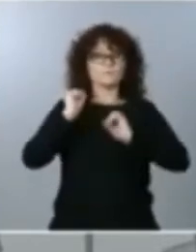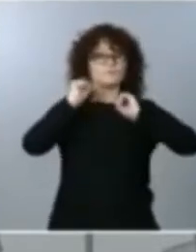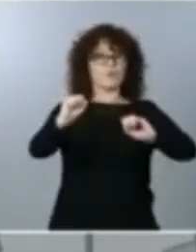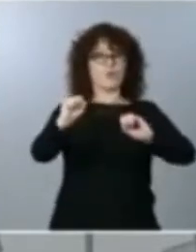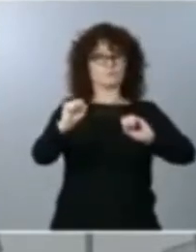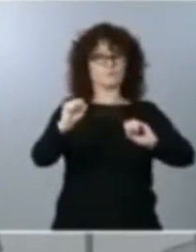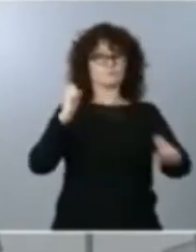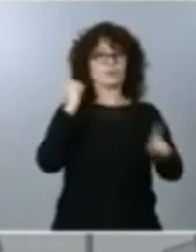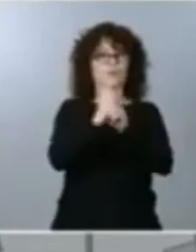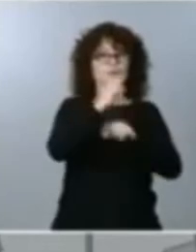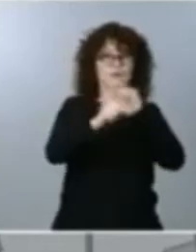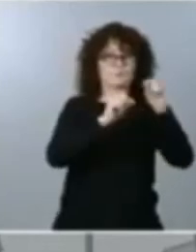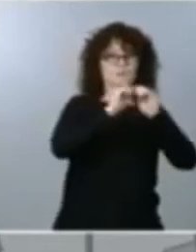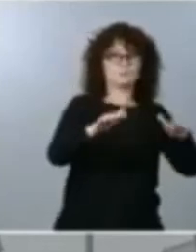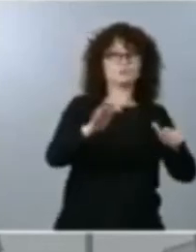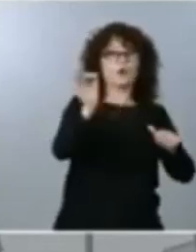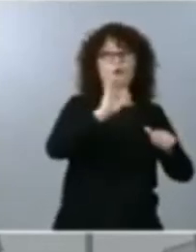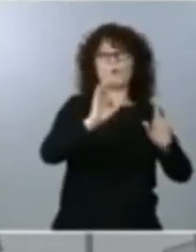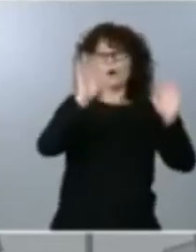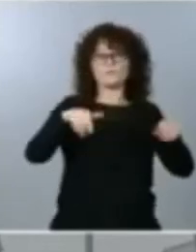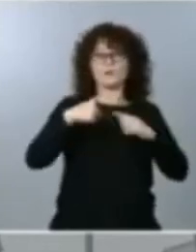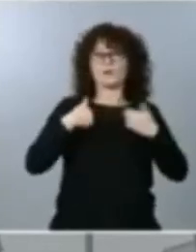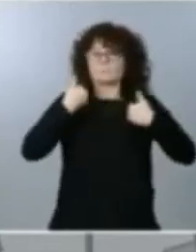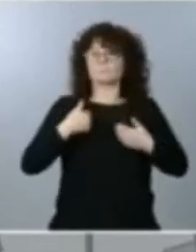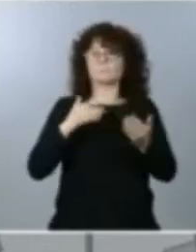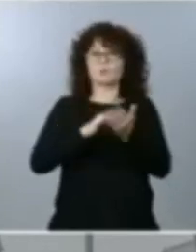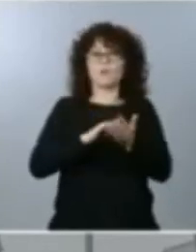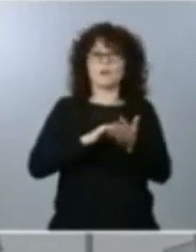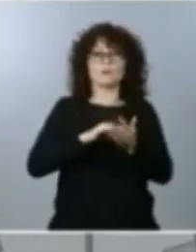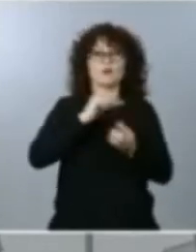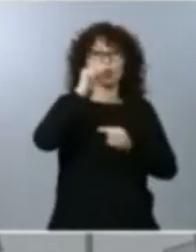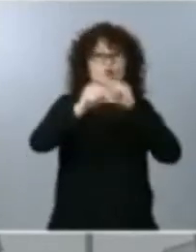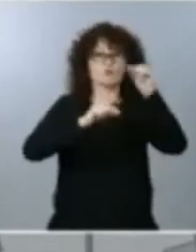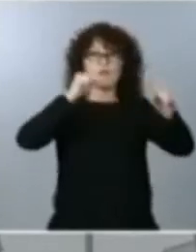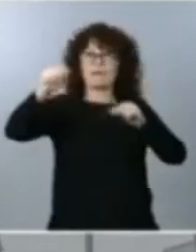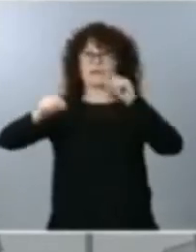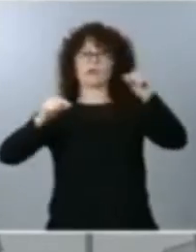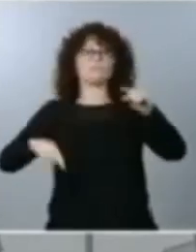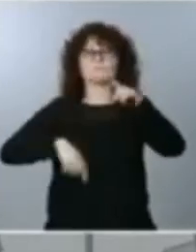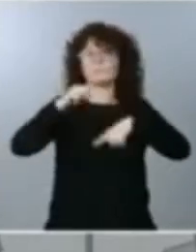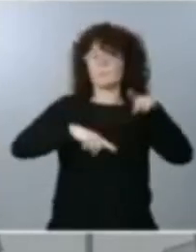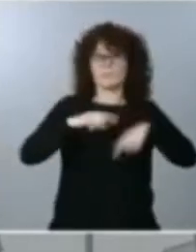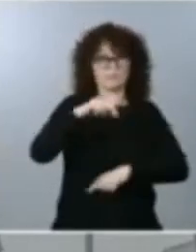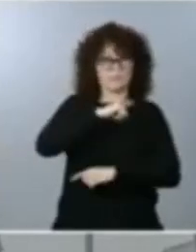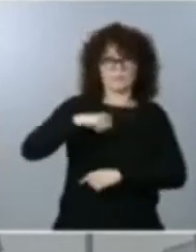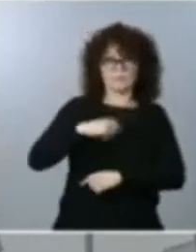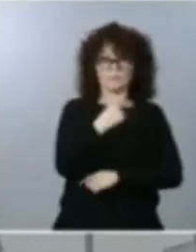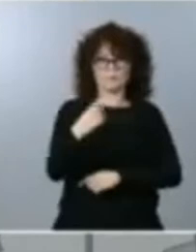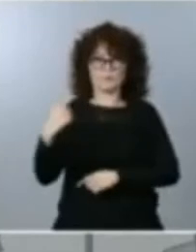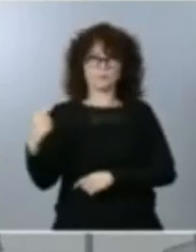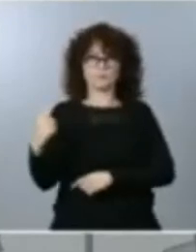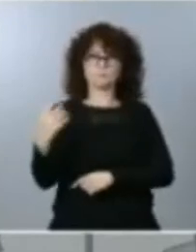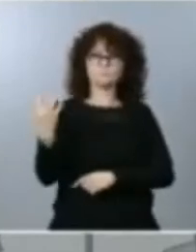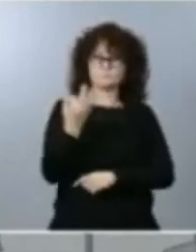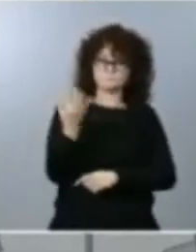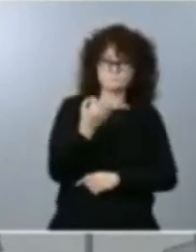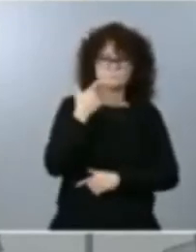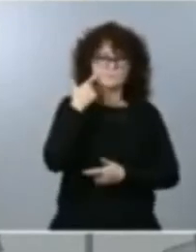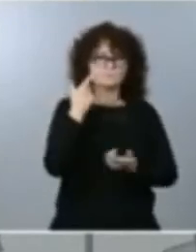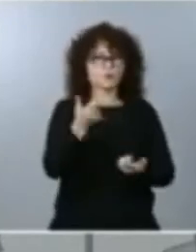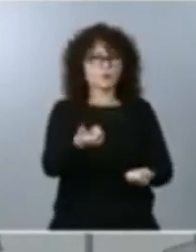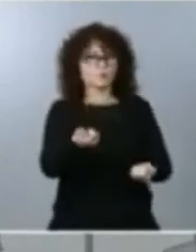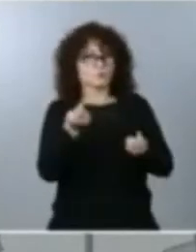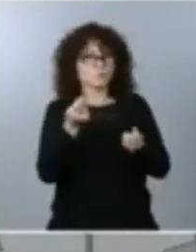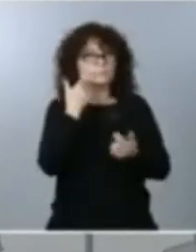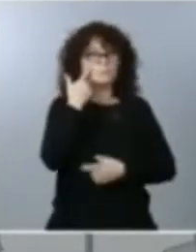Depende de todos y cada uno de nosotros y de nosotras. Debemos seguir vigilantes, pero también